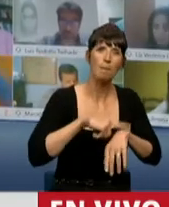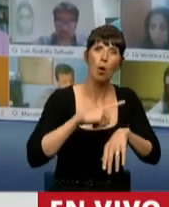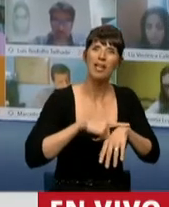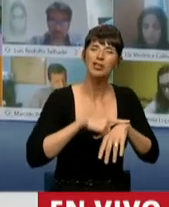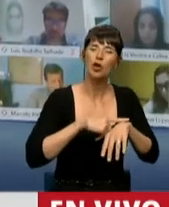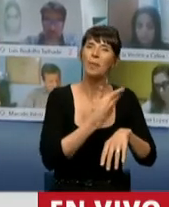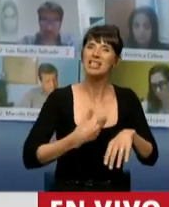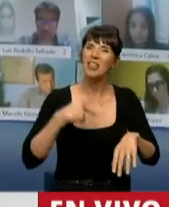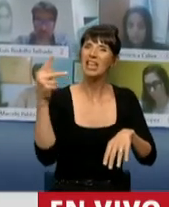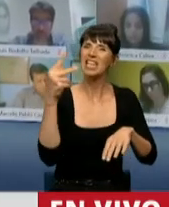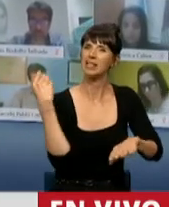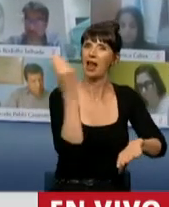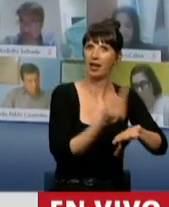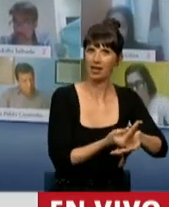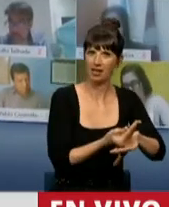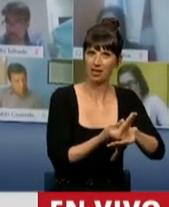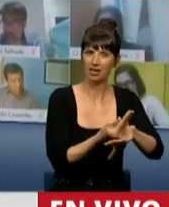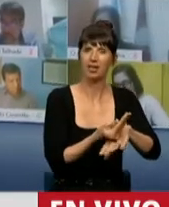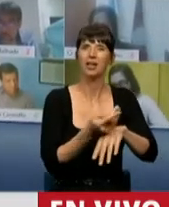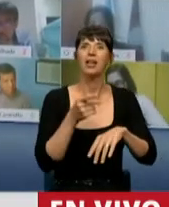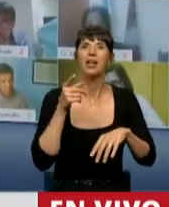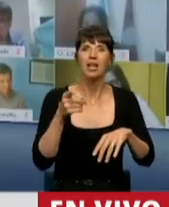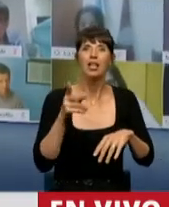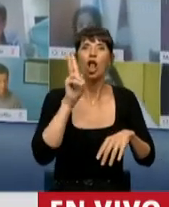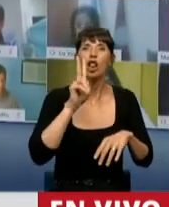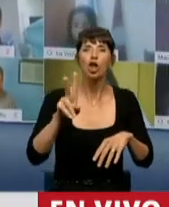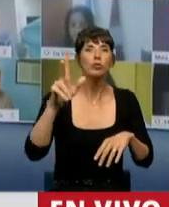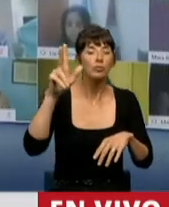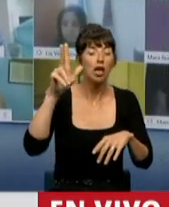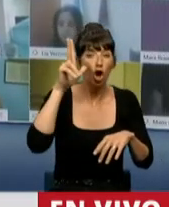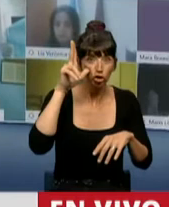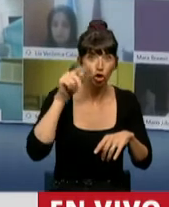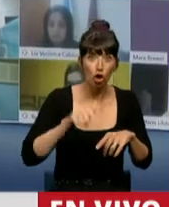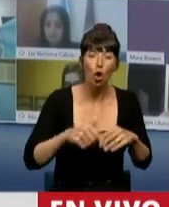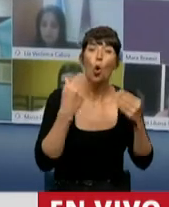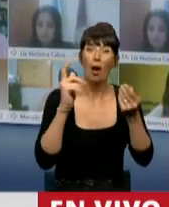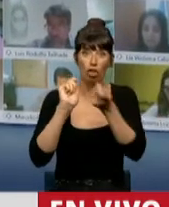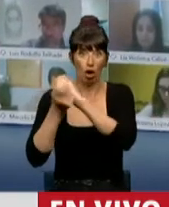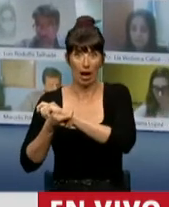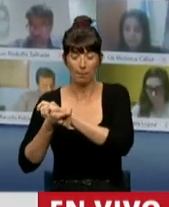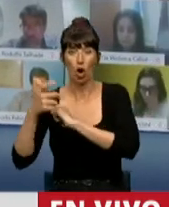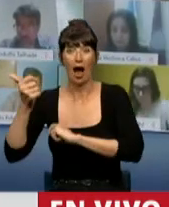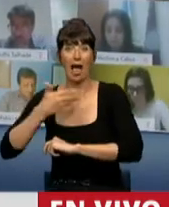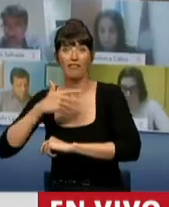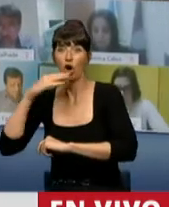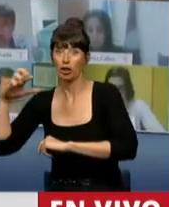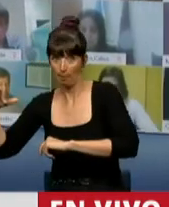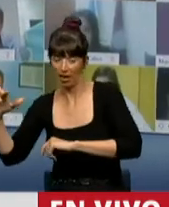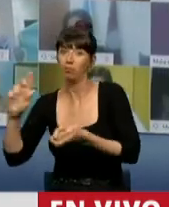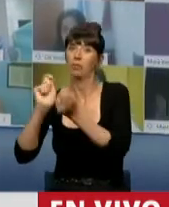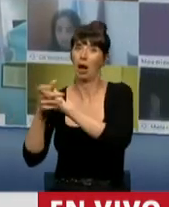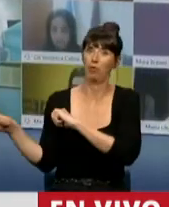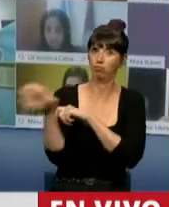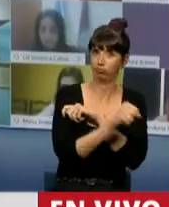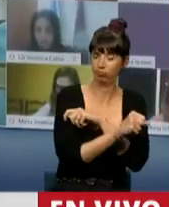Néstor Kirchner. Que en el 2008, cuando pasamos del sistema de AFJP al sistema de